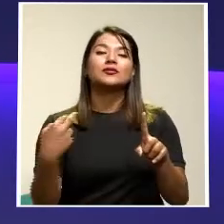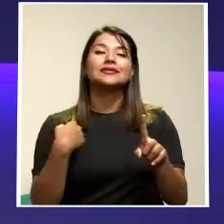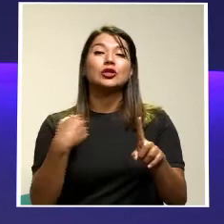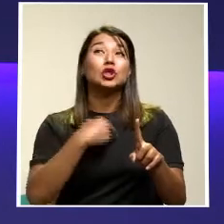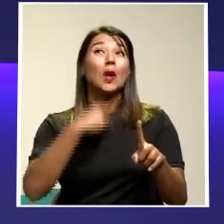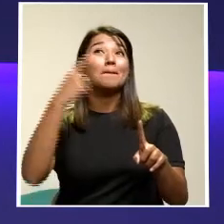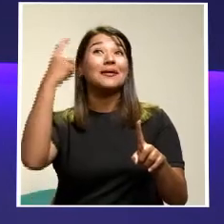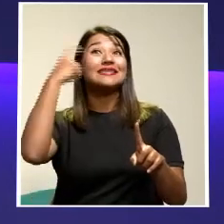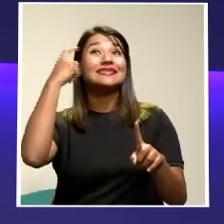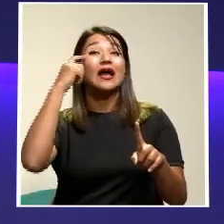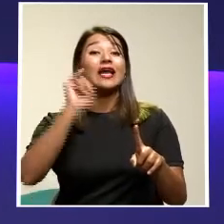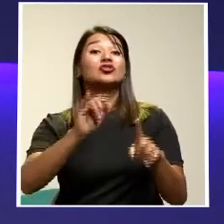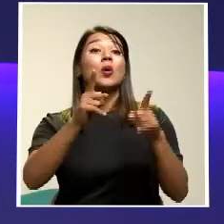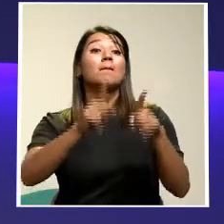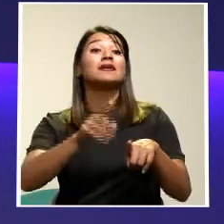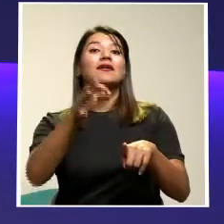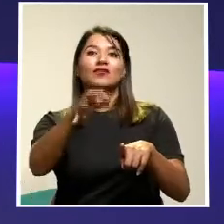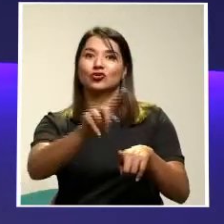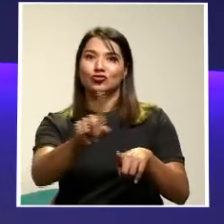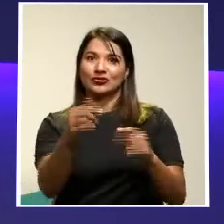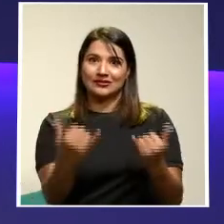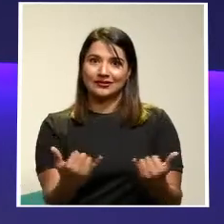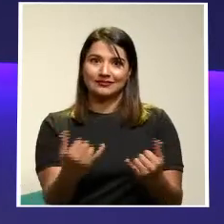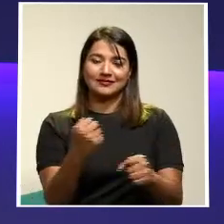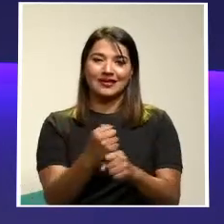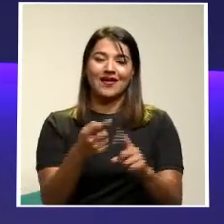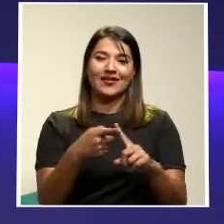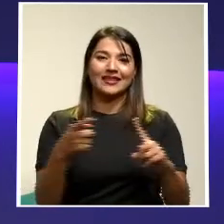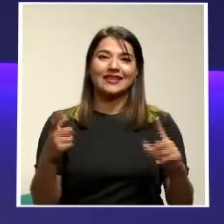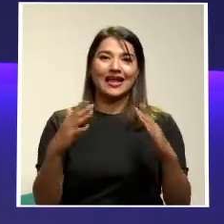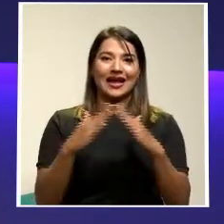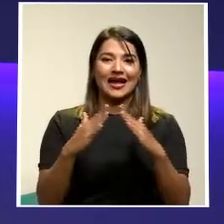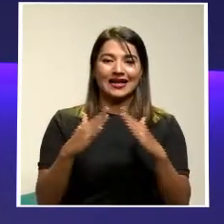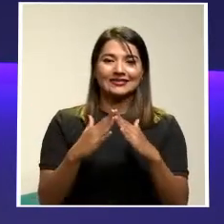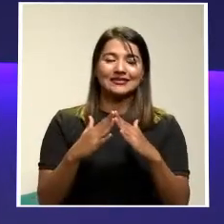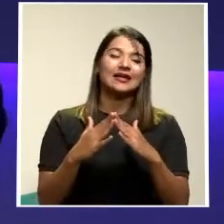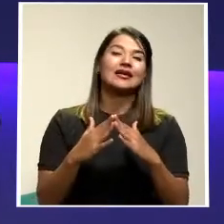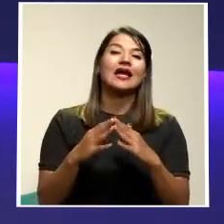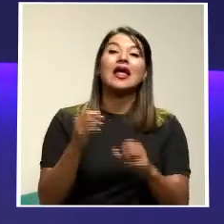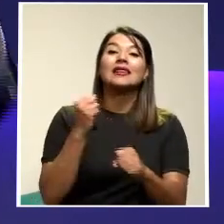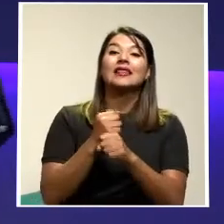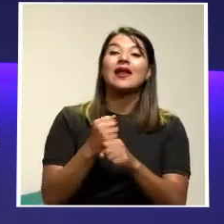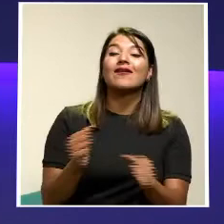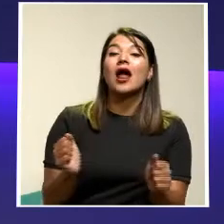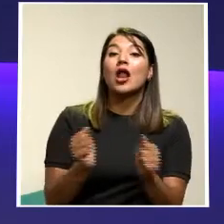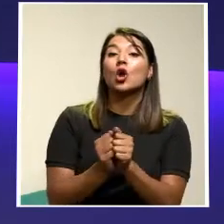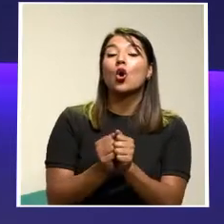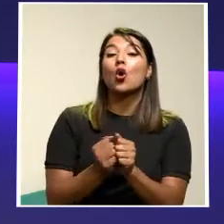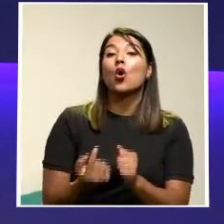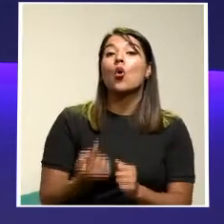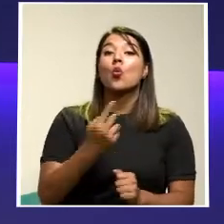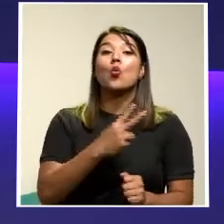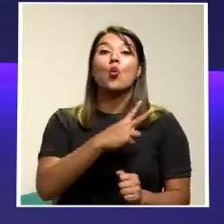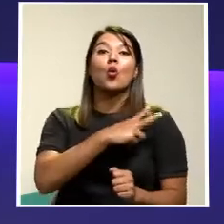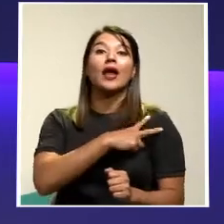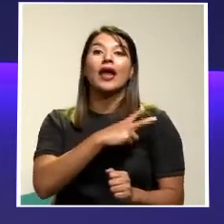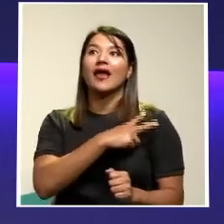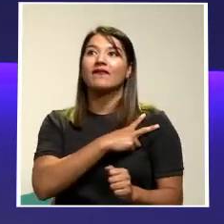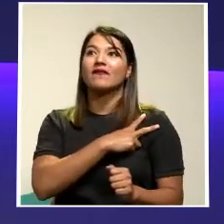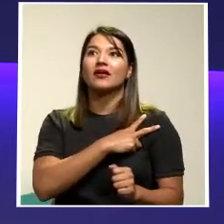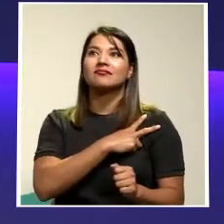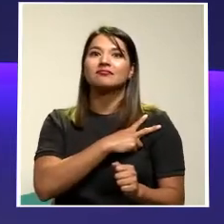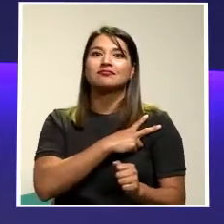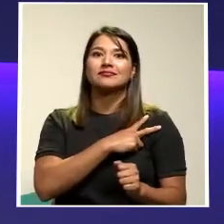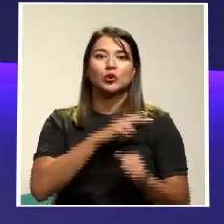el futuro Y está en el presente Teletrabajar Trabajar Con un patrono Que está Lejos En otro